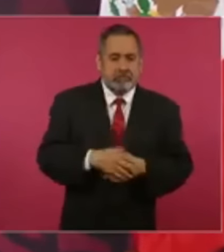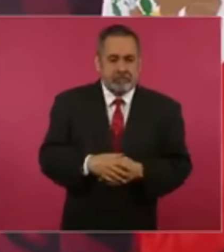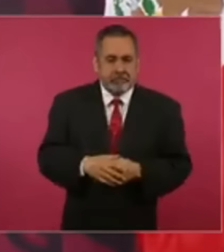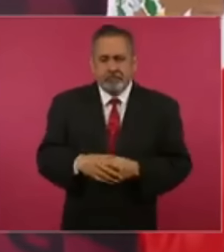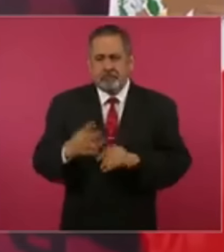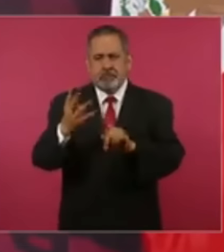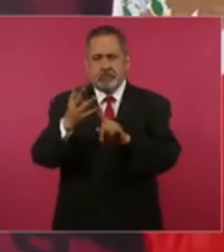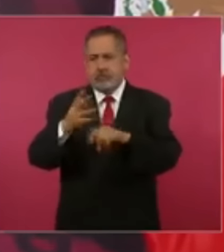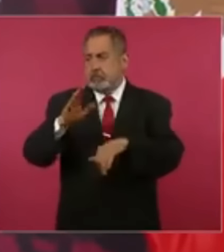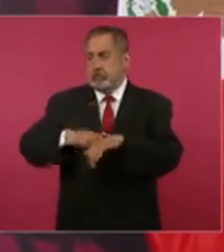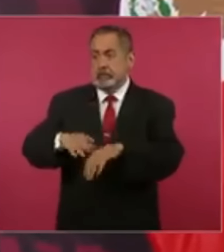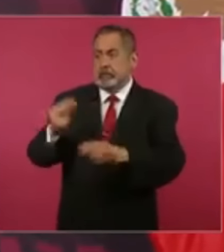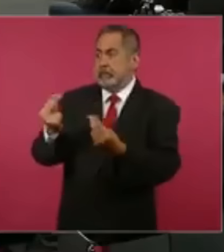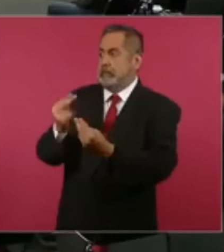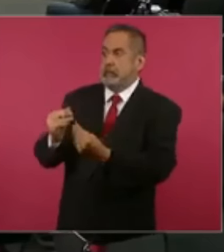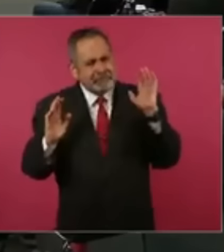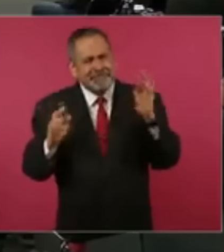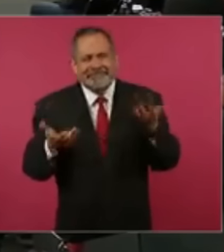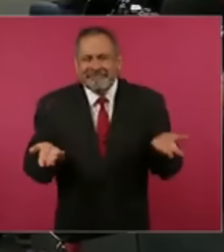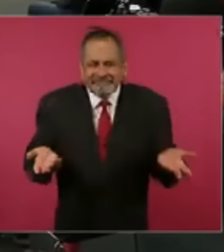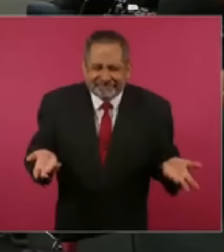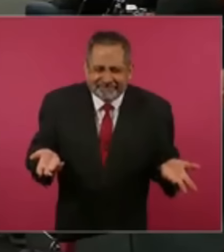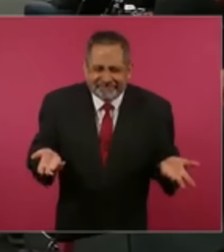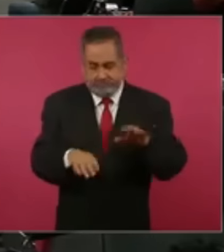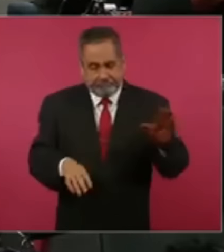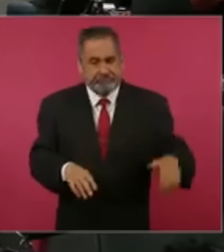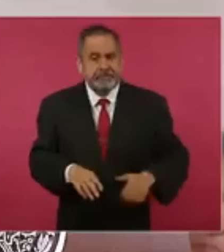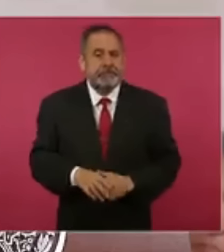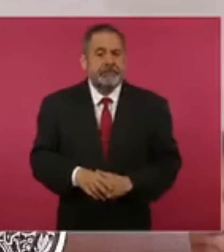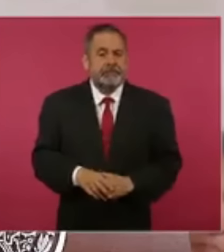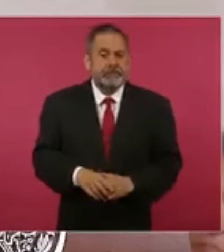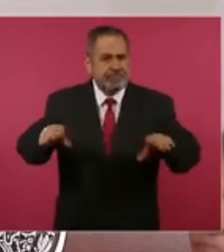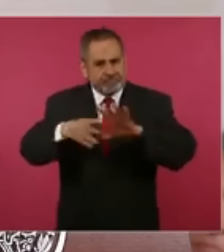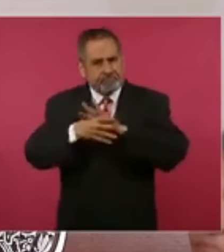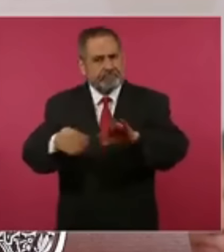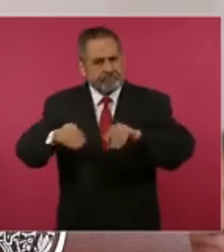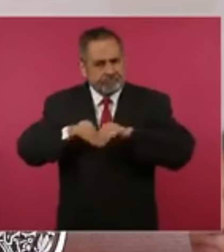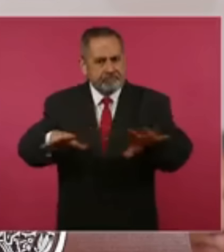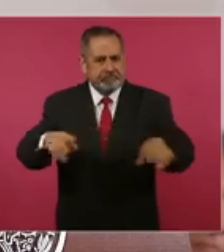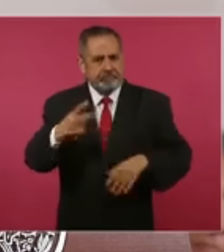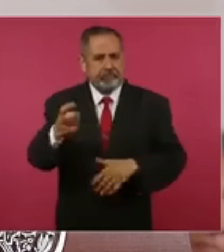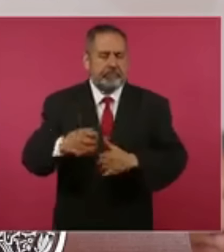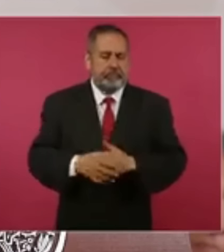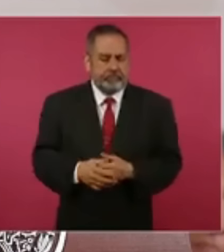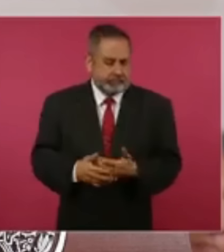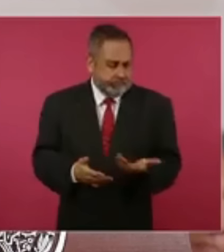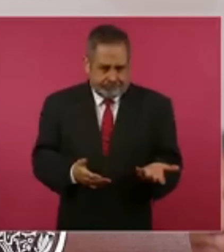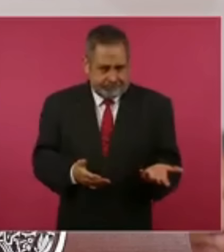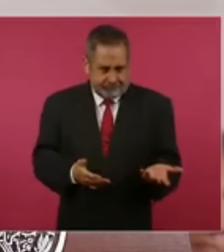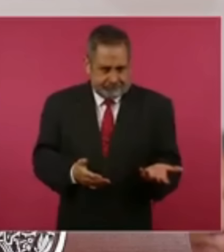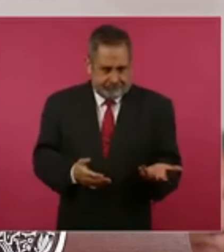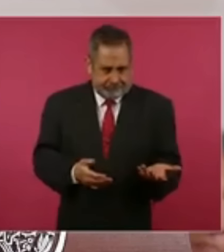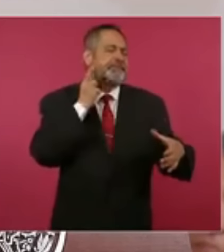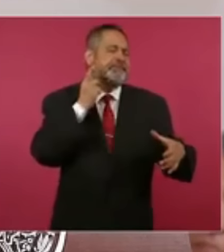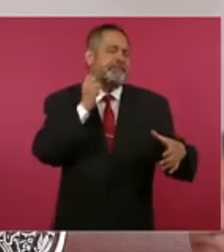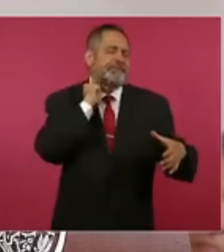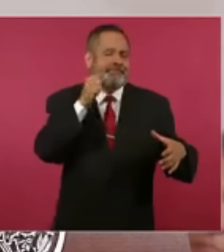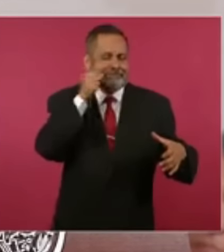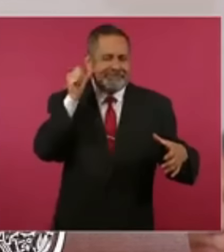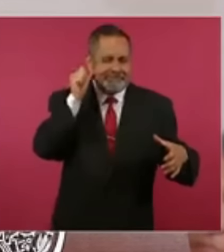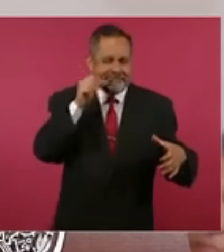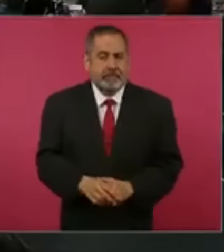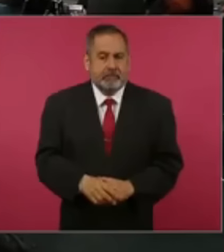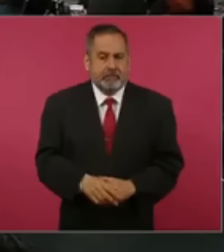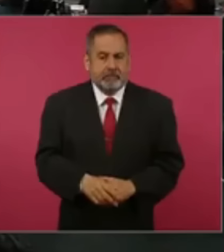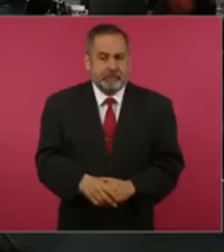de mayor demanda. Por eso es importante la información. Entonces, en el caso de los legisladores, pues es